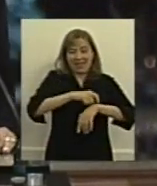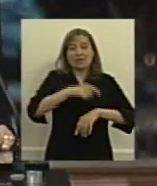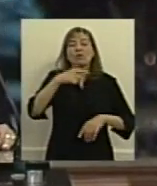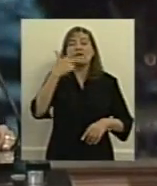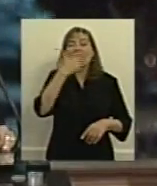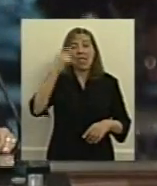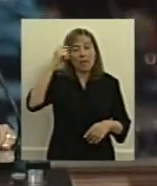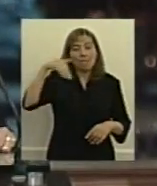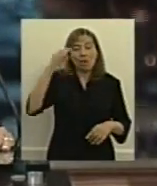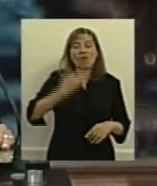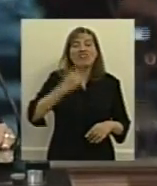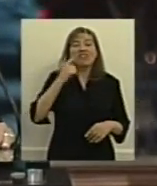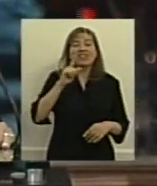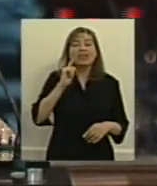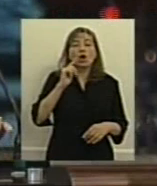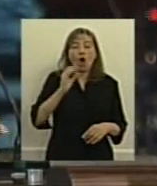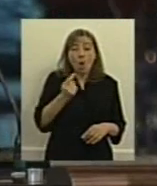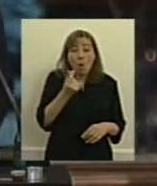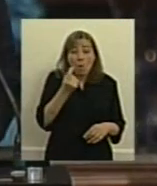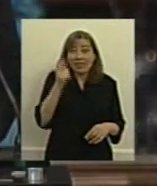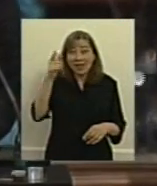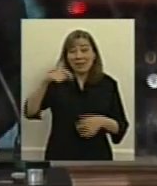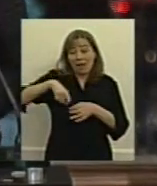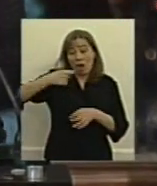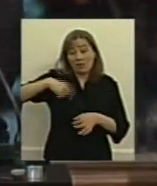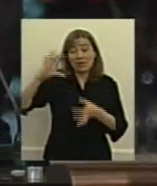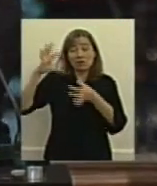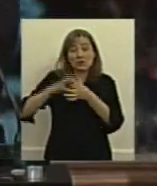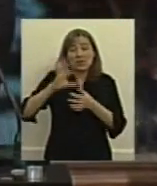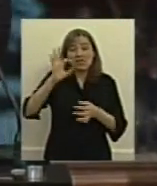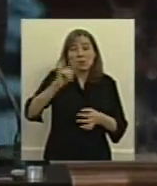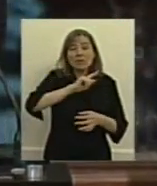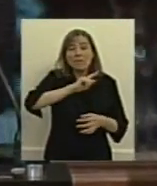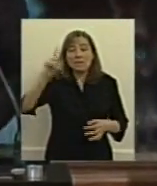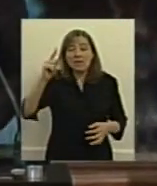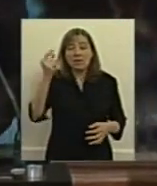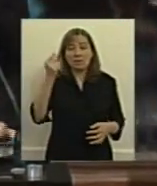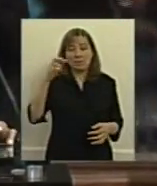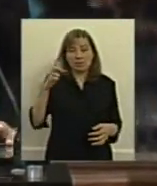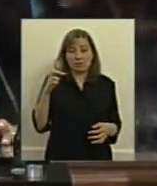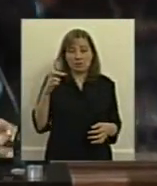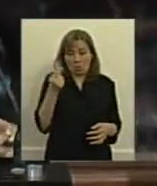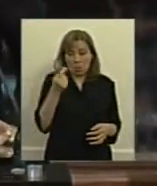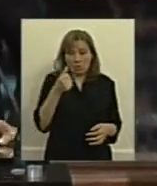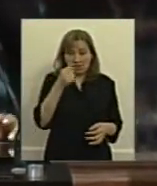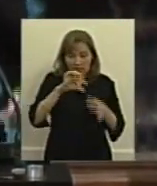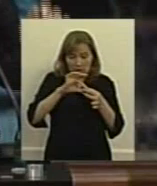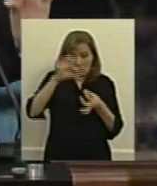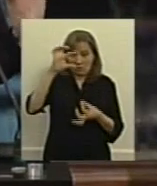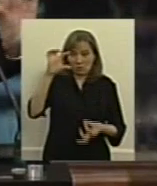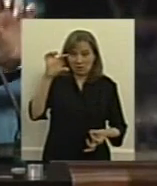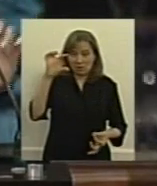por ejemplo a la obra social 50.000 pesos algún día vamos a tener que también hablar con los laboratorios para que nos expliquen cómo puede ser